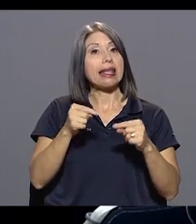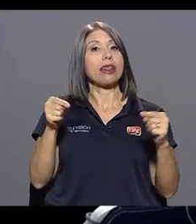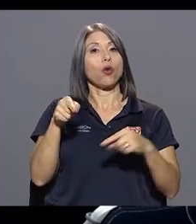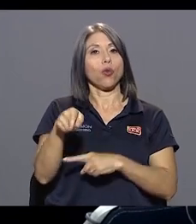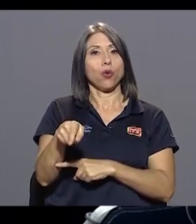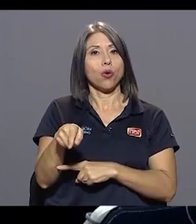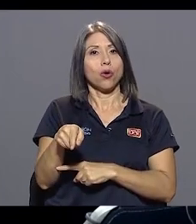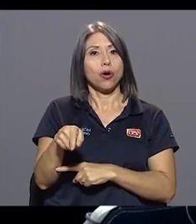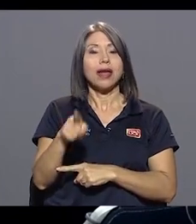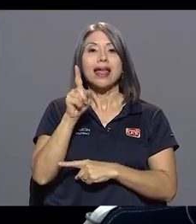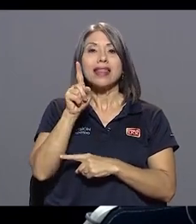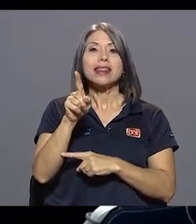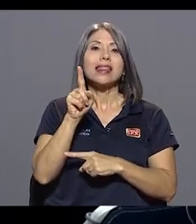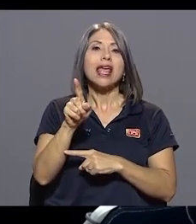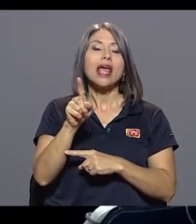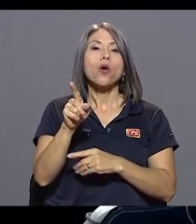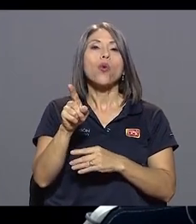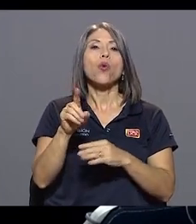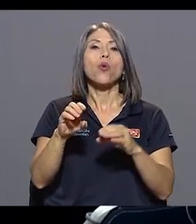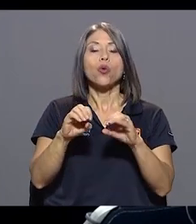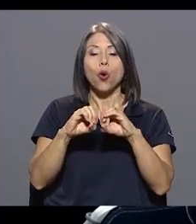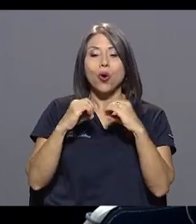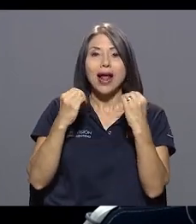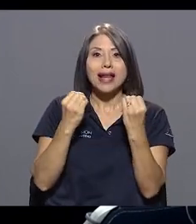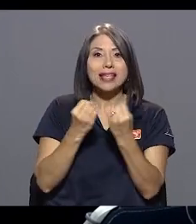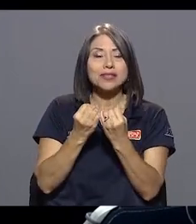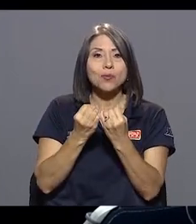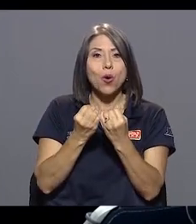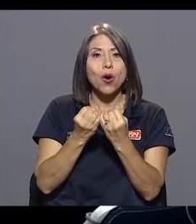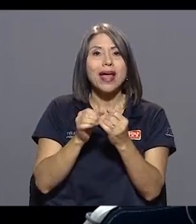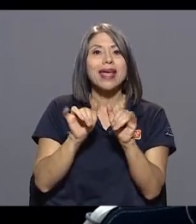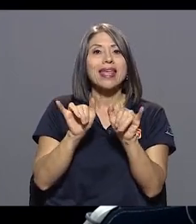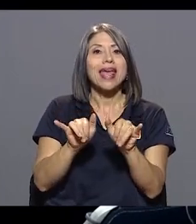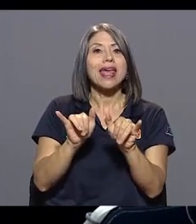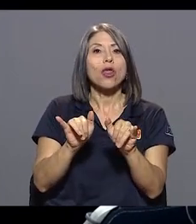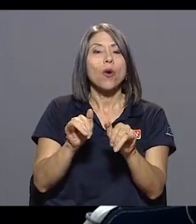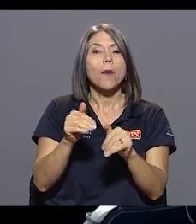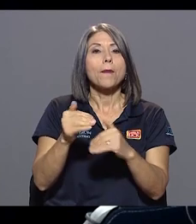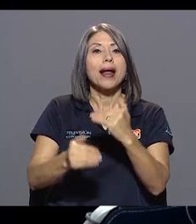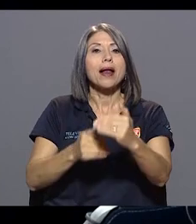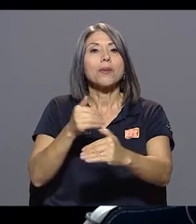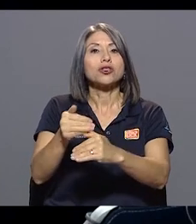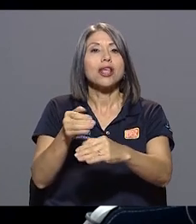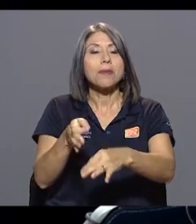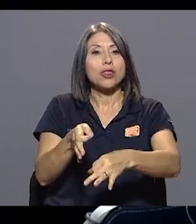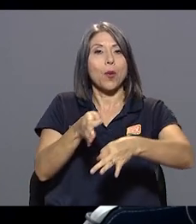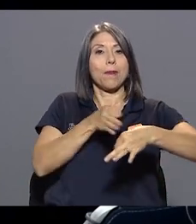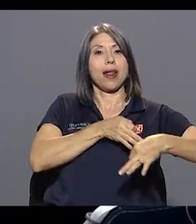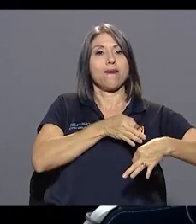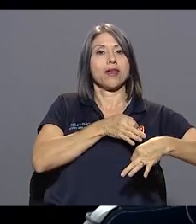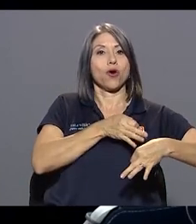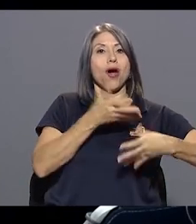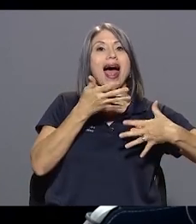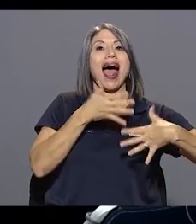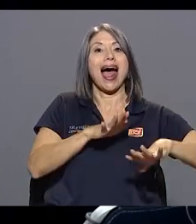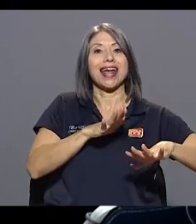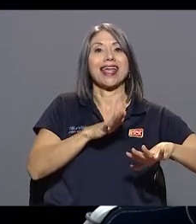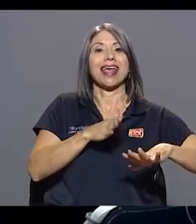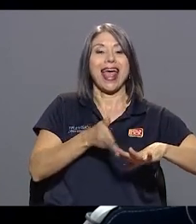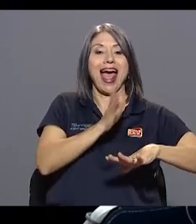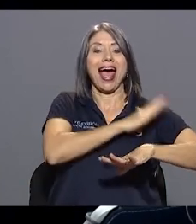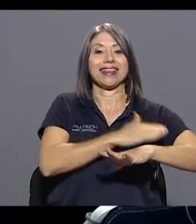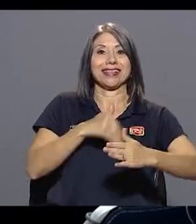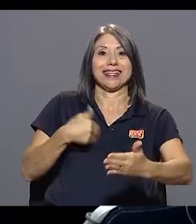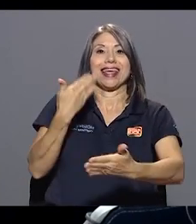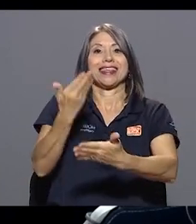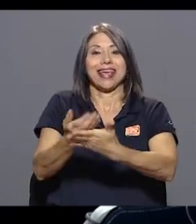un organismo que quedó para el procedimiento previo a que lleguen los casos a la Junta de Relaciones Laborales, está